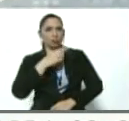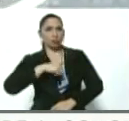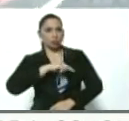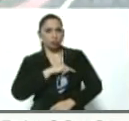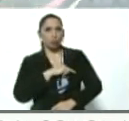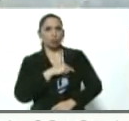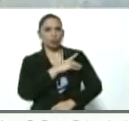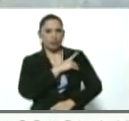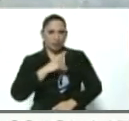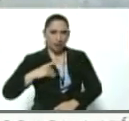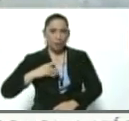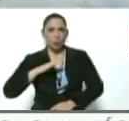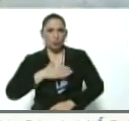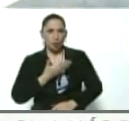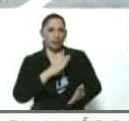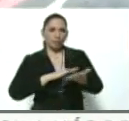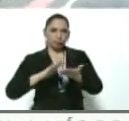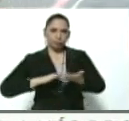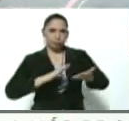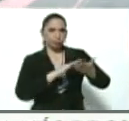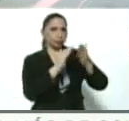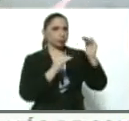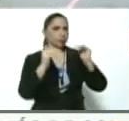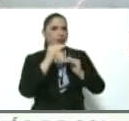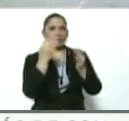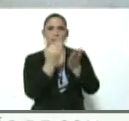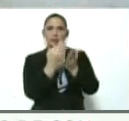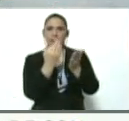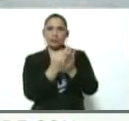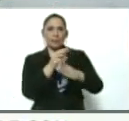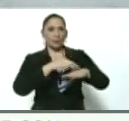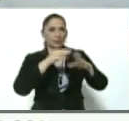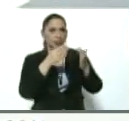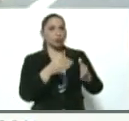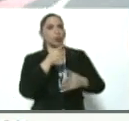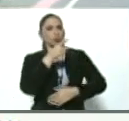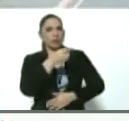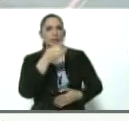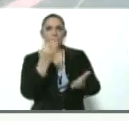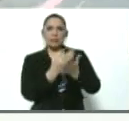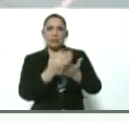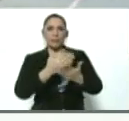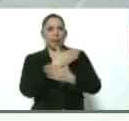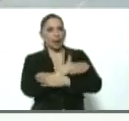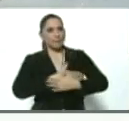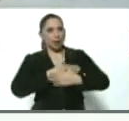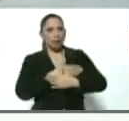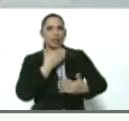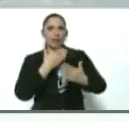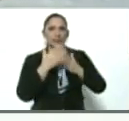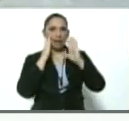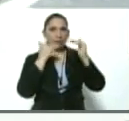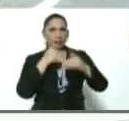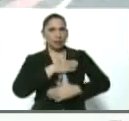sinceramente se puedan superar como siempre ministro ha sido usted muy amable con la W muchas gracias por atendernos